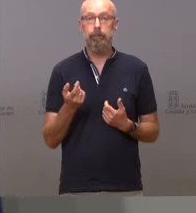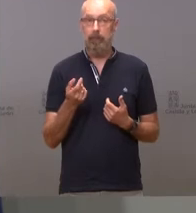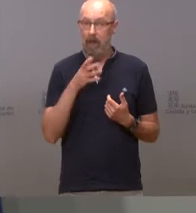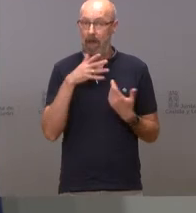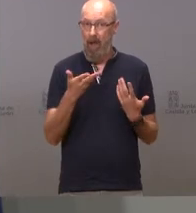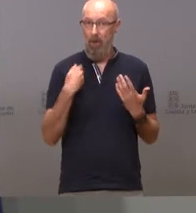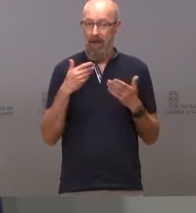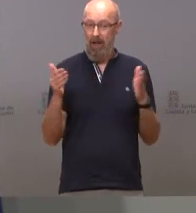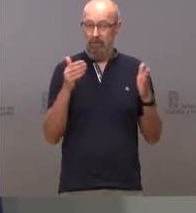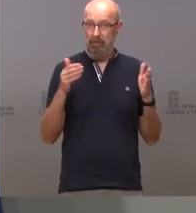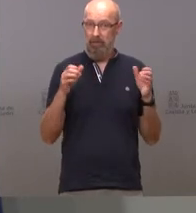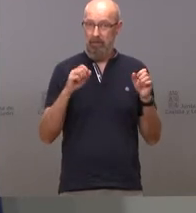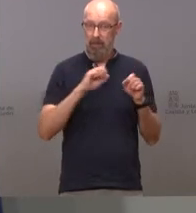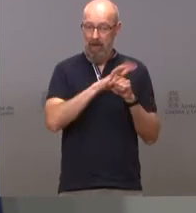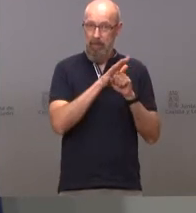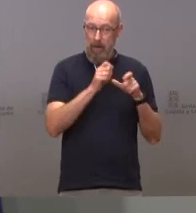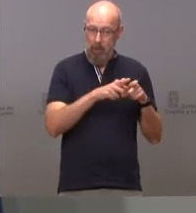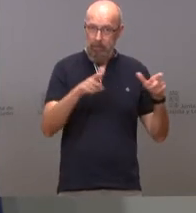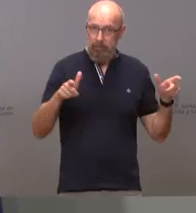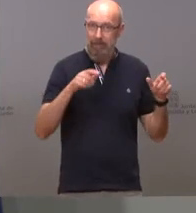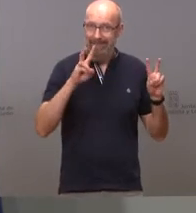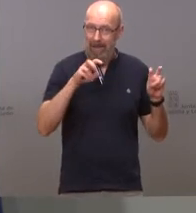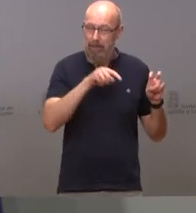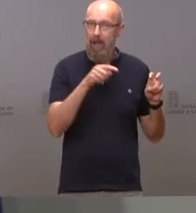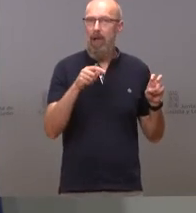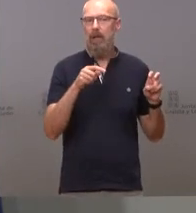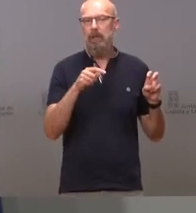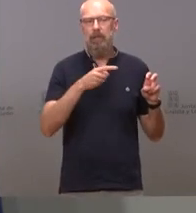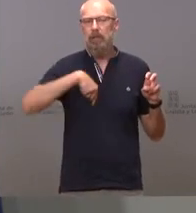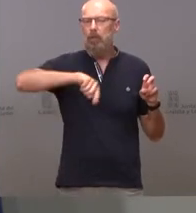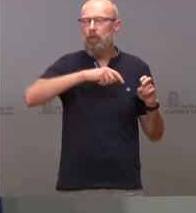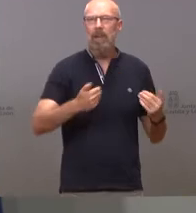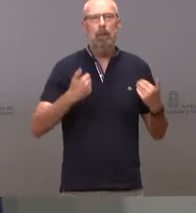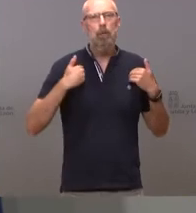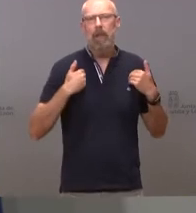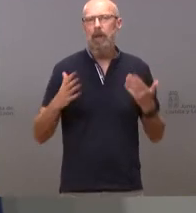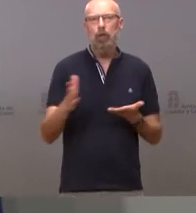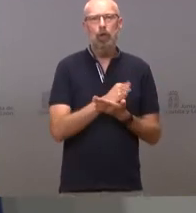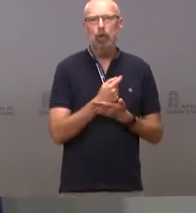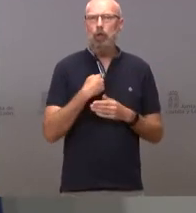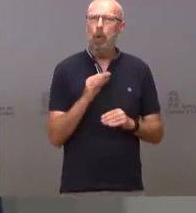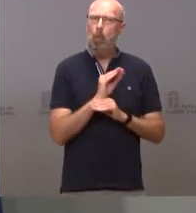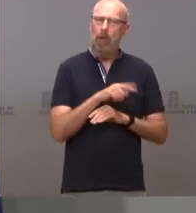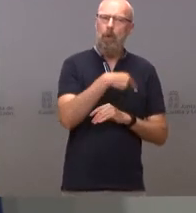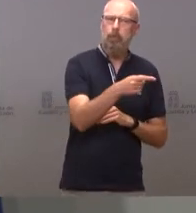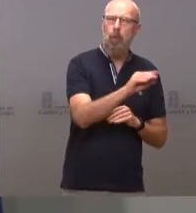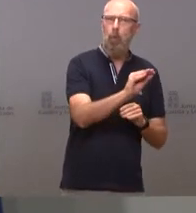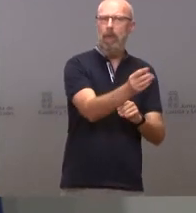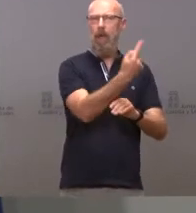todos cuidamos de todos y que a veces uno piensa bueno yo